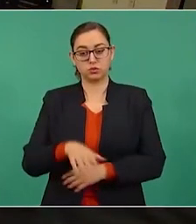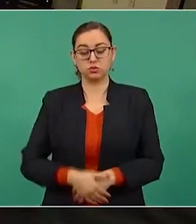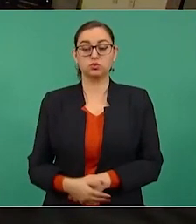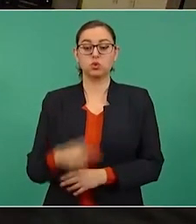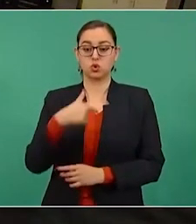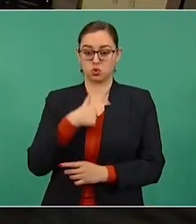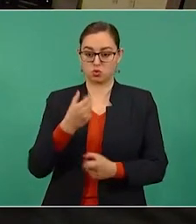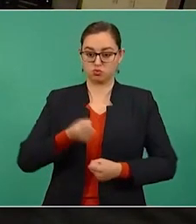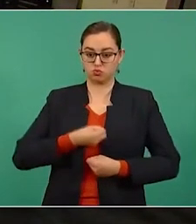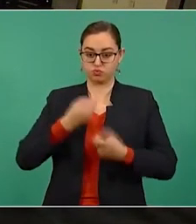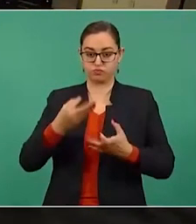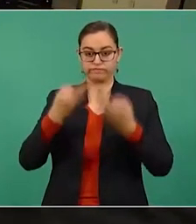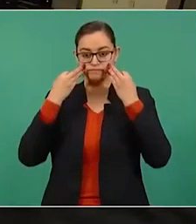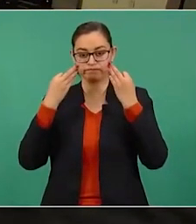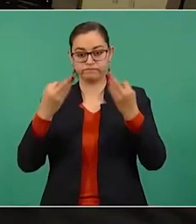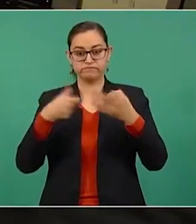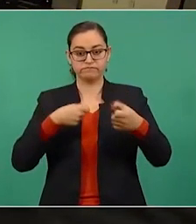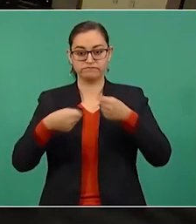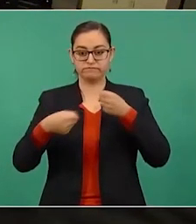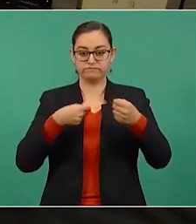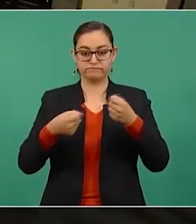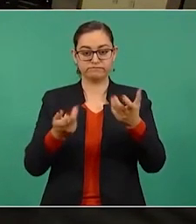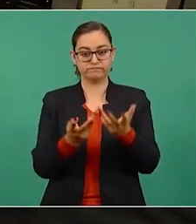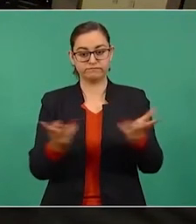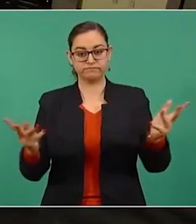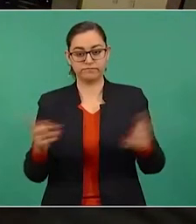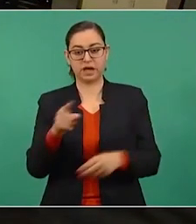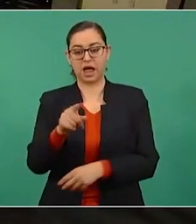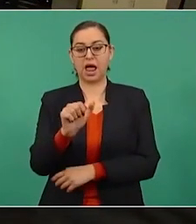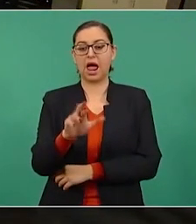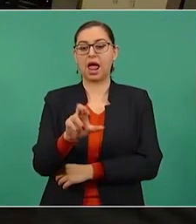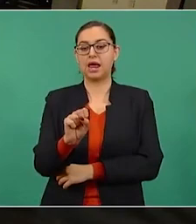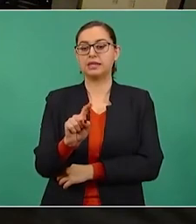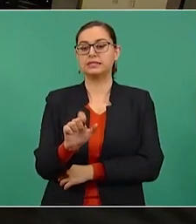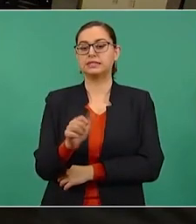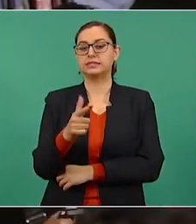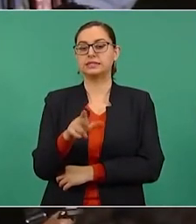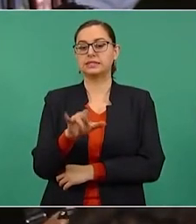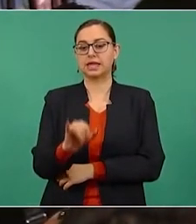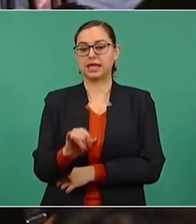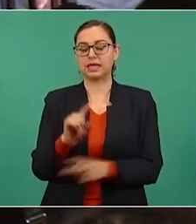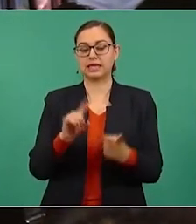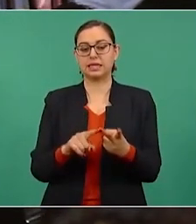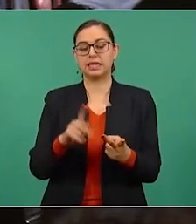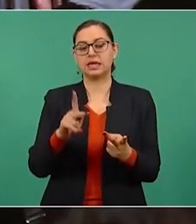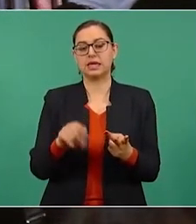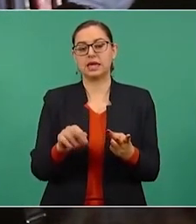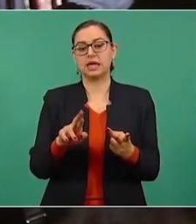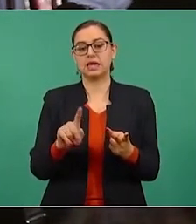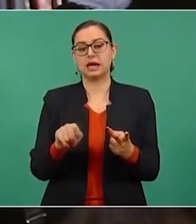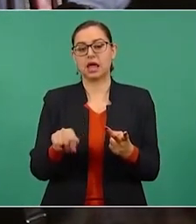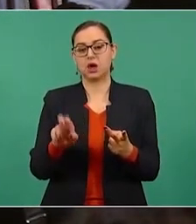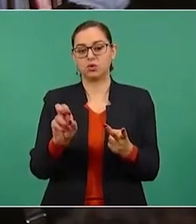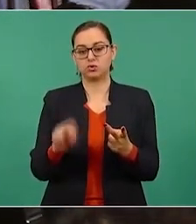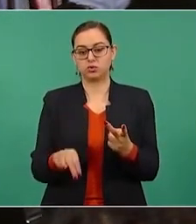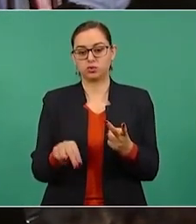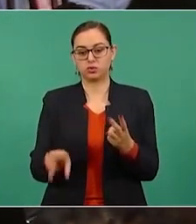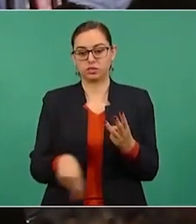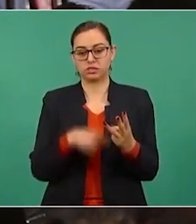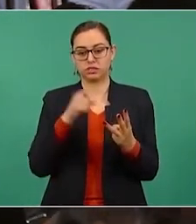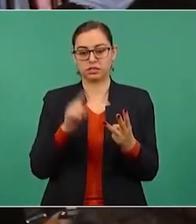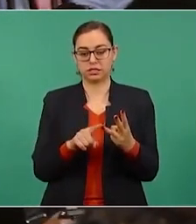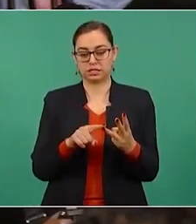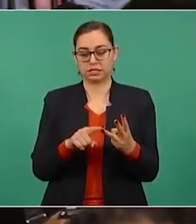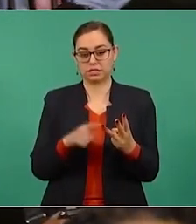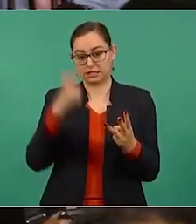testimonio frente a los micrófonos de Aristegui Noticias, Enrique Krause, el líder intelectual de Operación